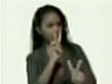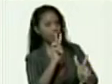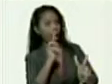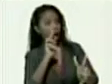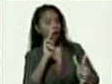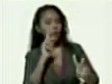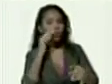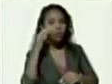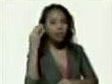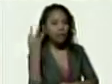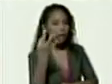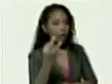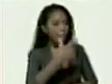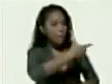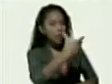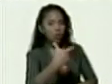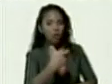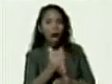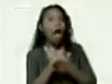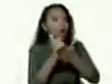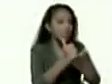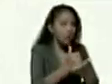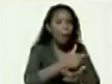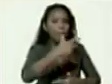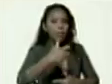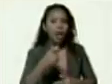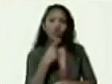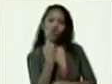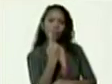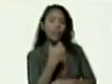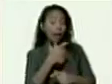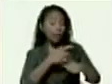te ayuda mucho o uno es del tamaño del compromiso